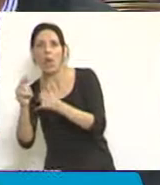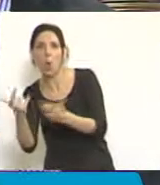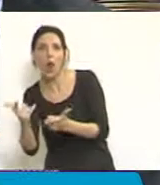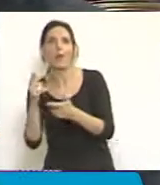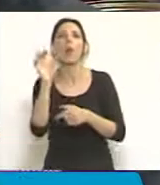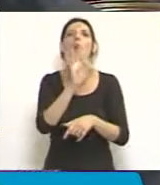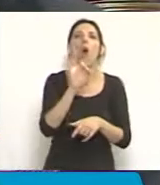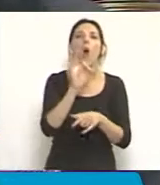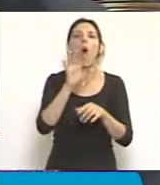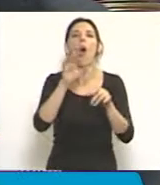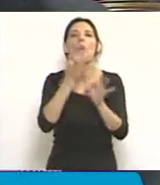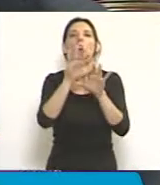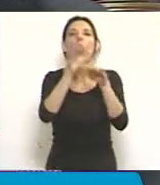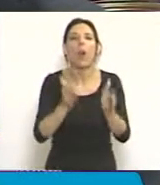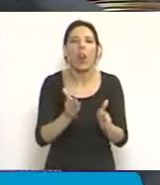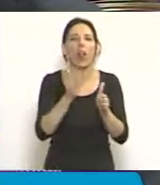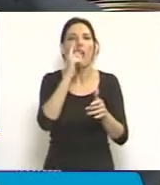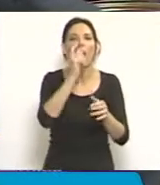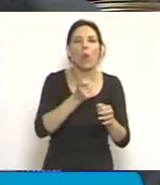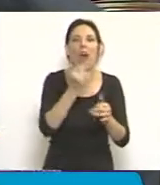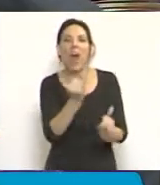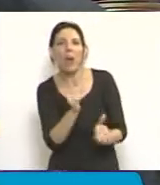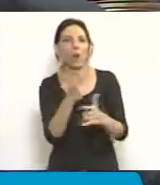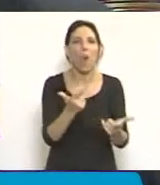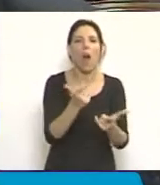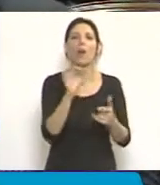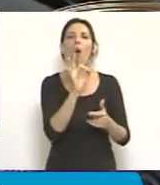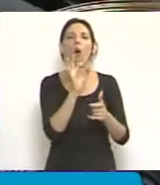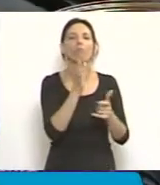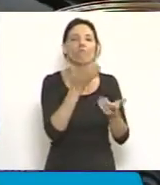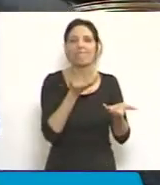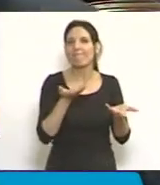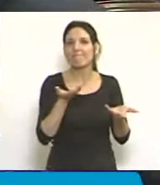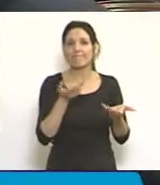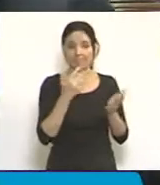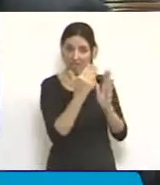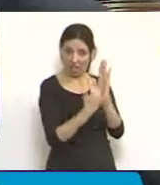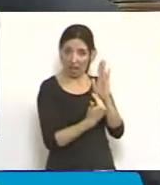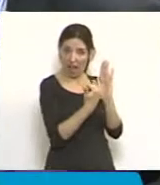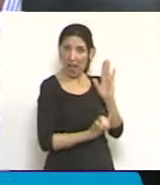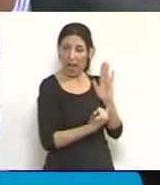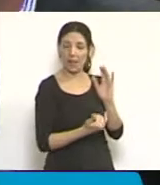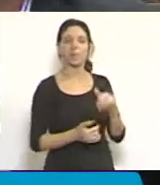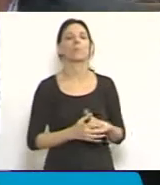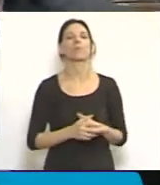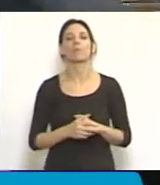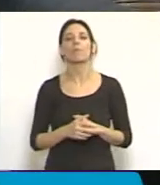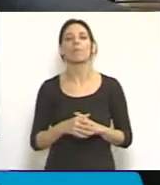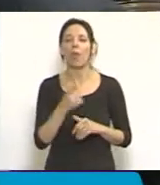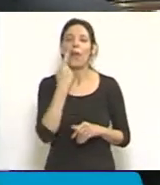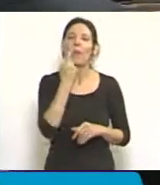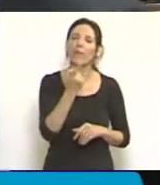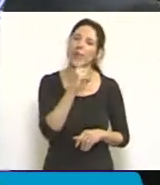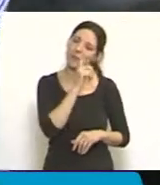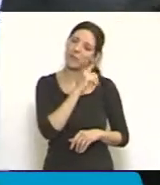o funcionamiento de la estructura orgánica actual? Las dos están acá. Y por último, mire, hay toda